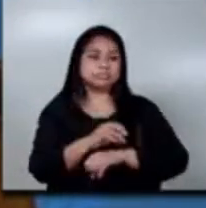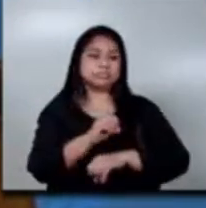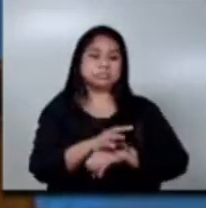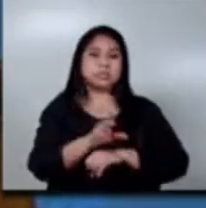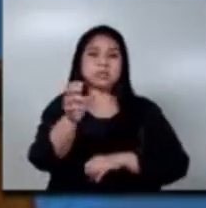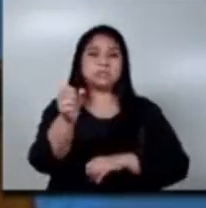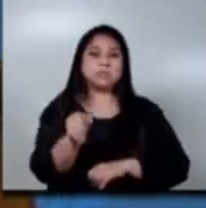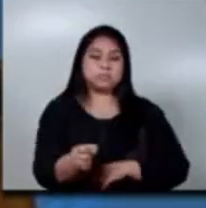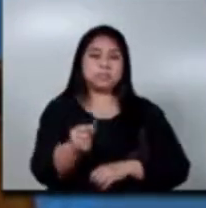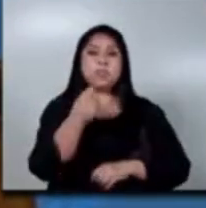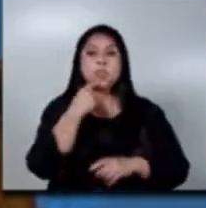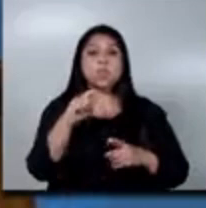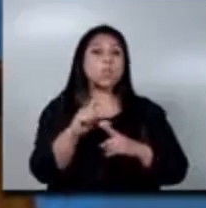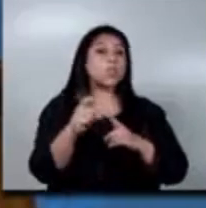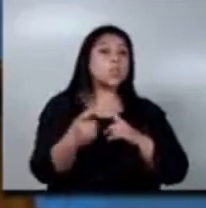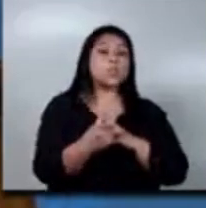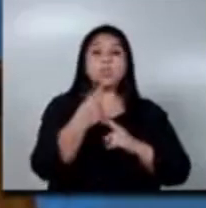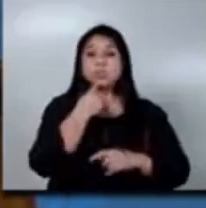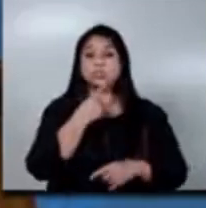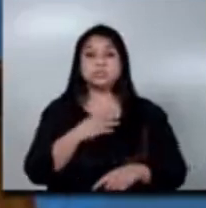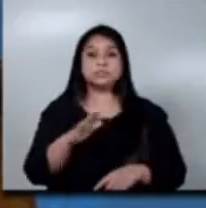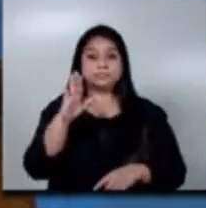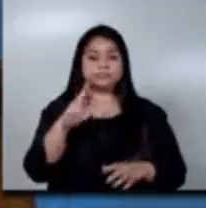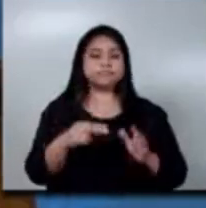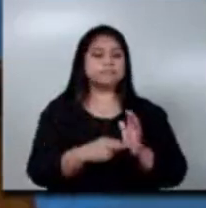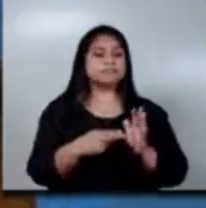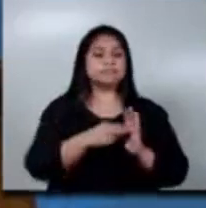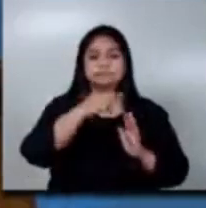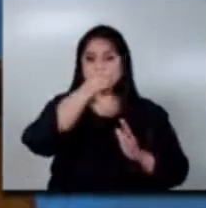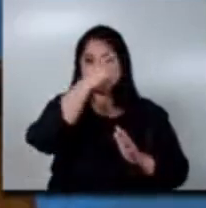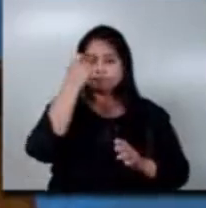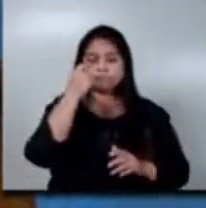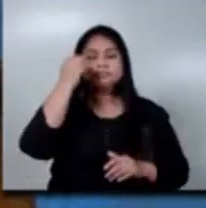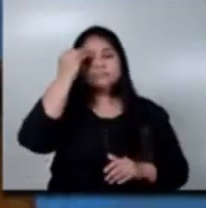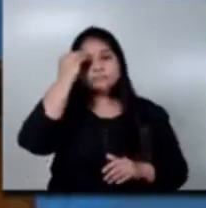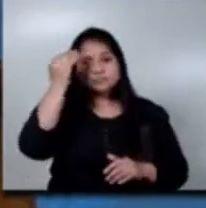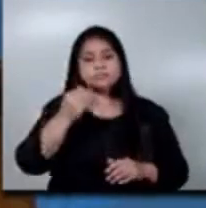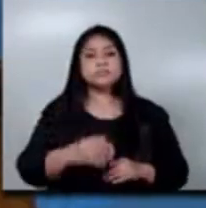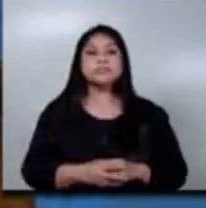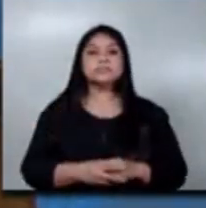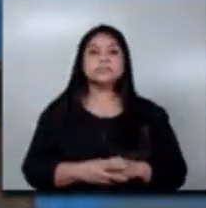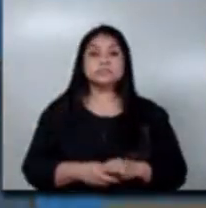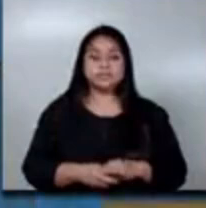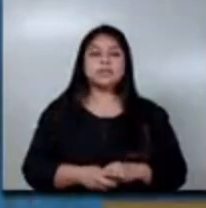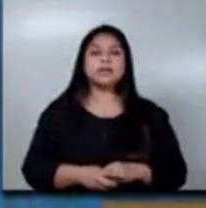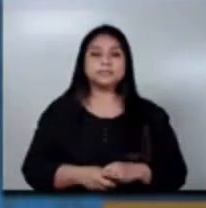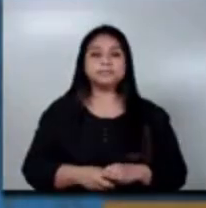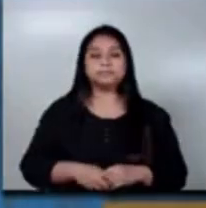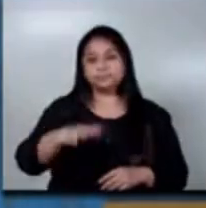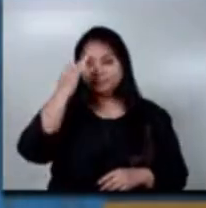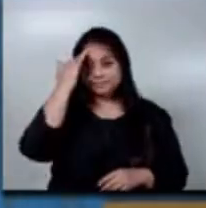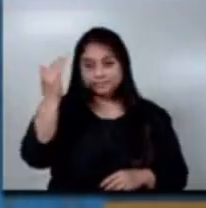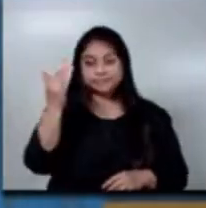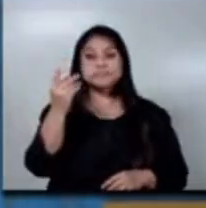una cultura de cumplimiento de la normativa laboral. Muchas gracias. Gracias a usted, señora directora. Tenemos la